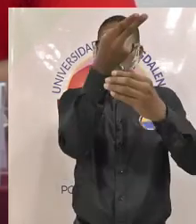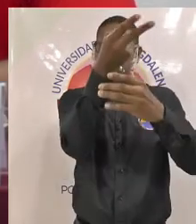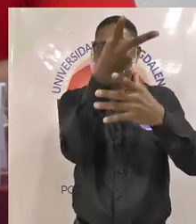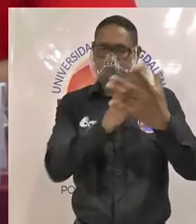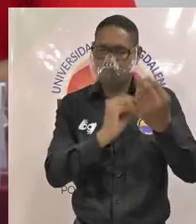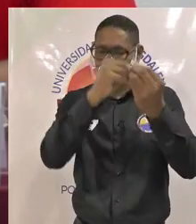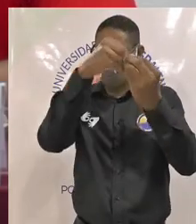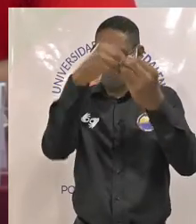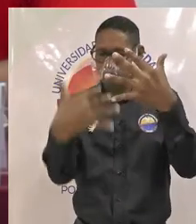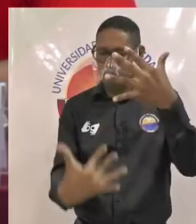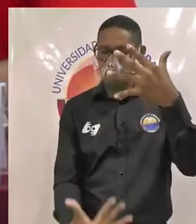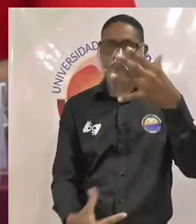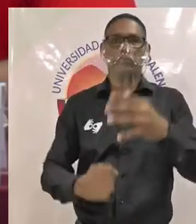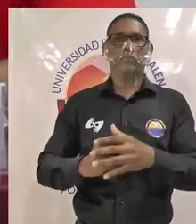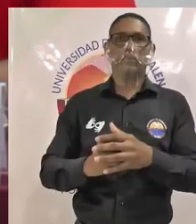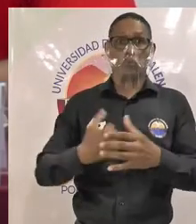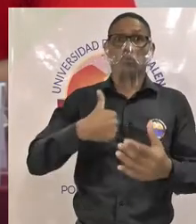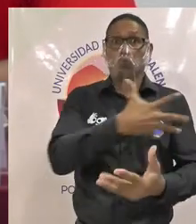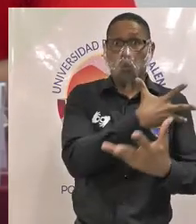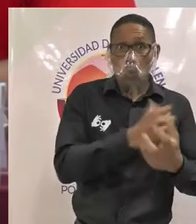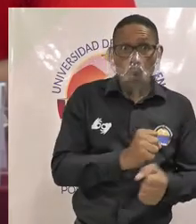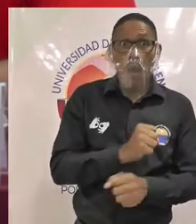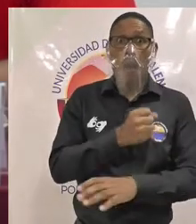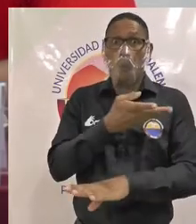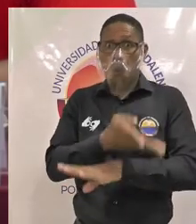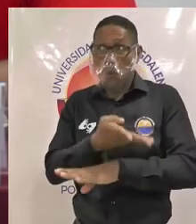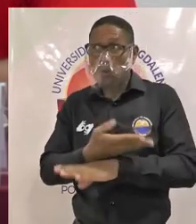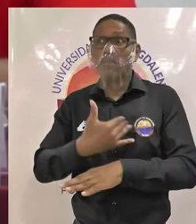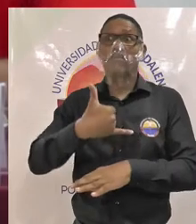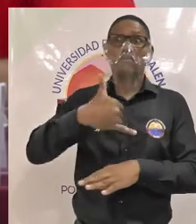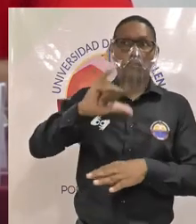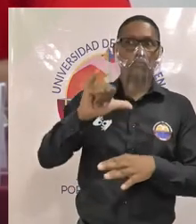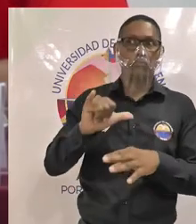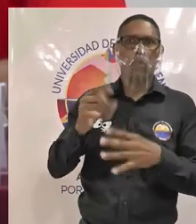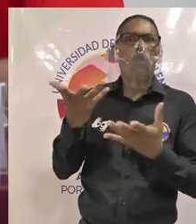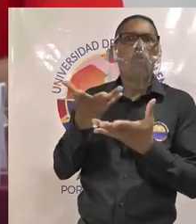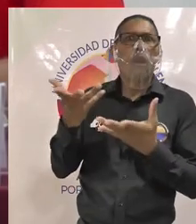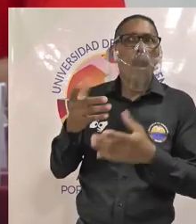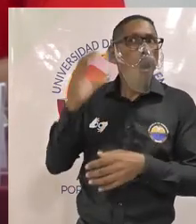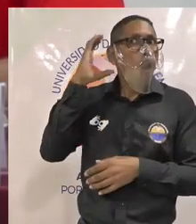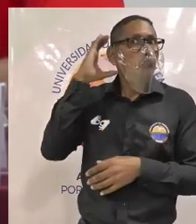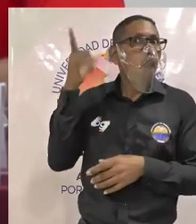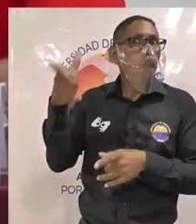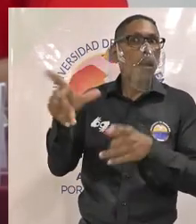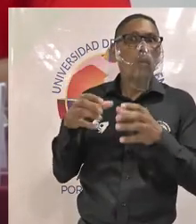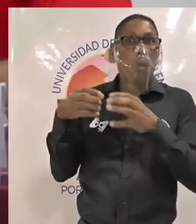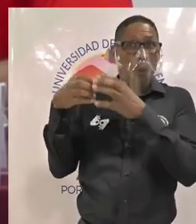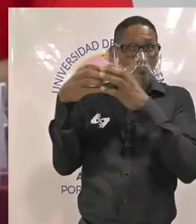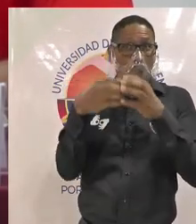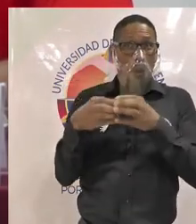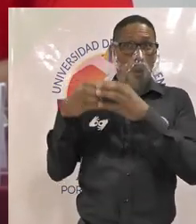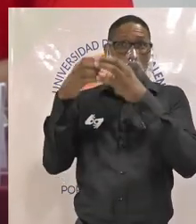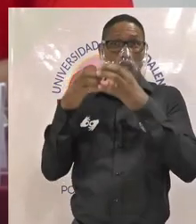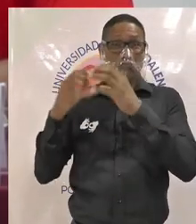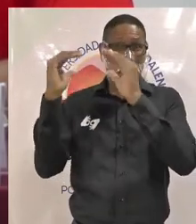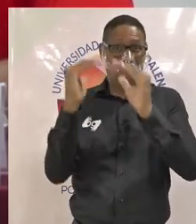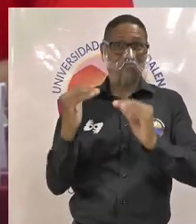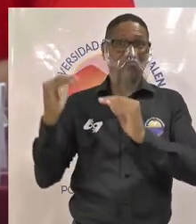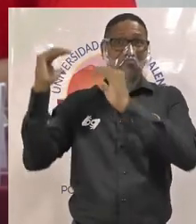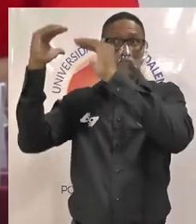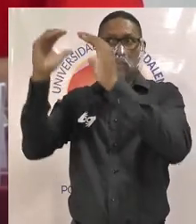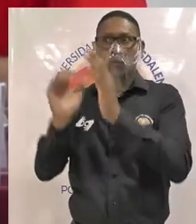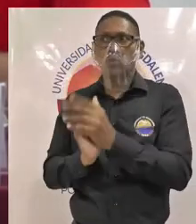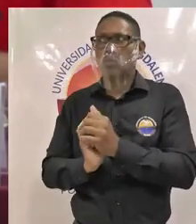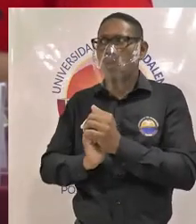Académico queremos abanderar teniendo en cuenta que ya en el Consejo Superior se está aprobando una política de plurilingüismo y